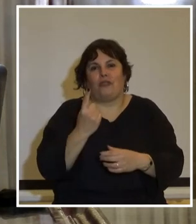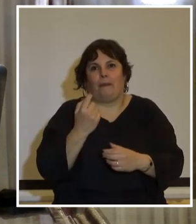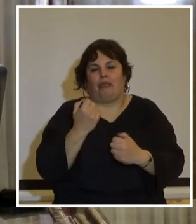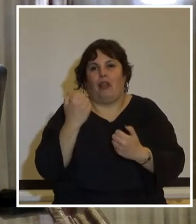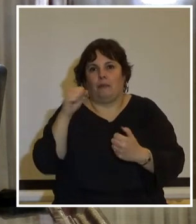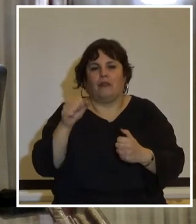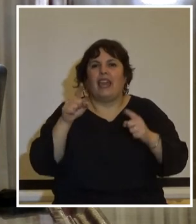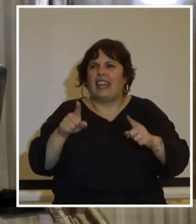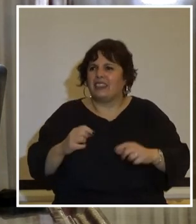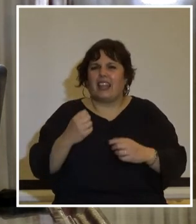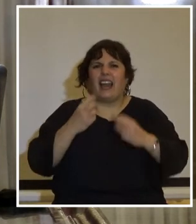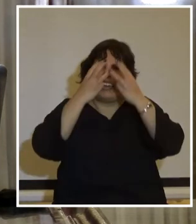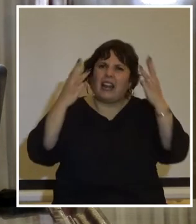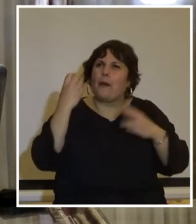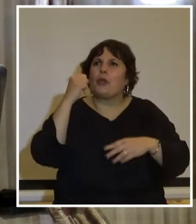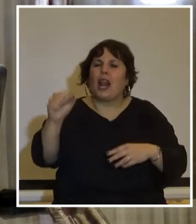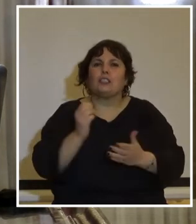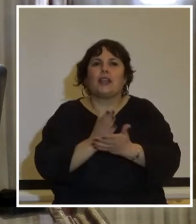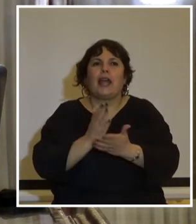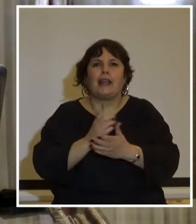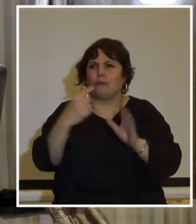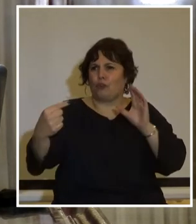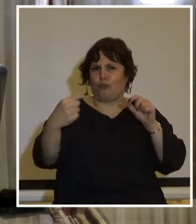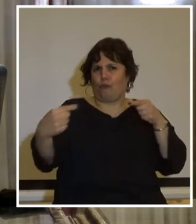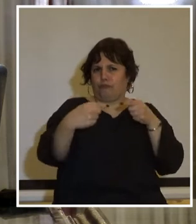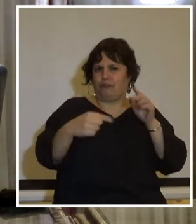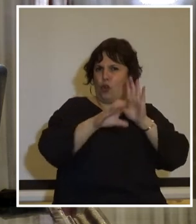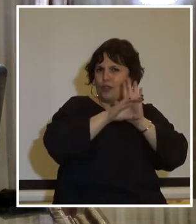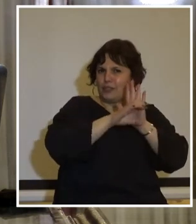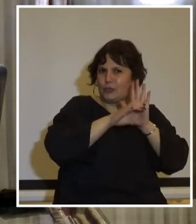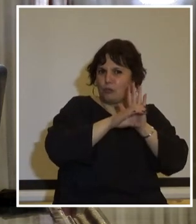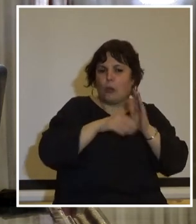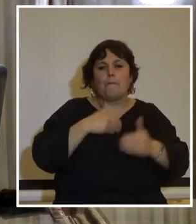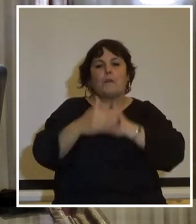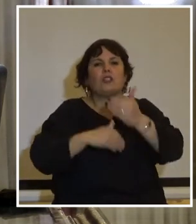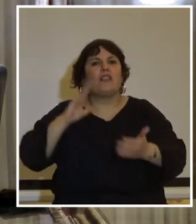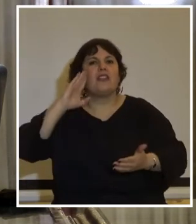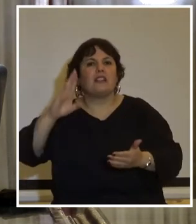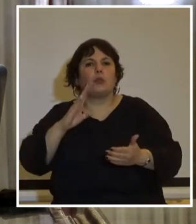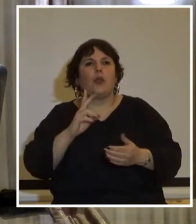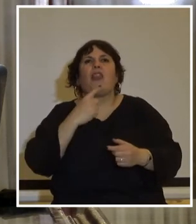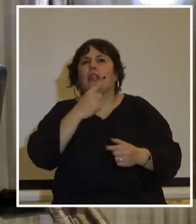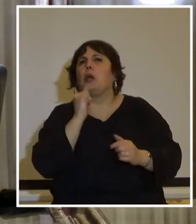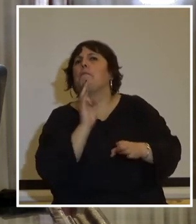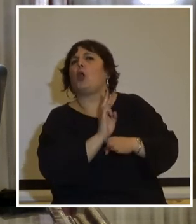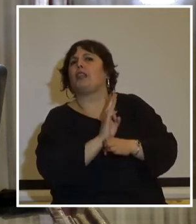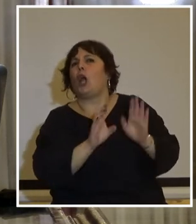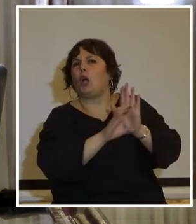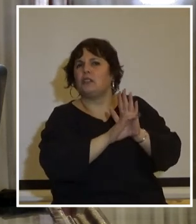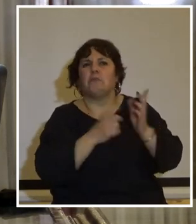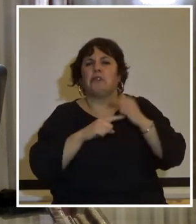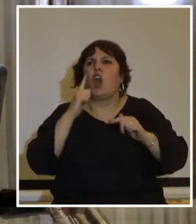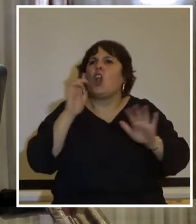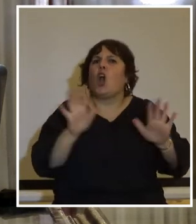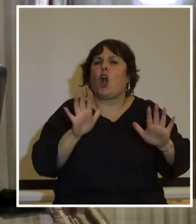progresiva y masiva violación de derechos no solo contravenía la constitución a la que el proceso dictatorial decía proteger sino que también desconocía